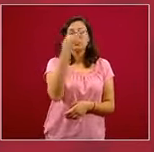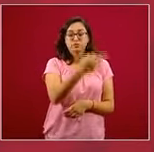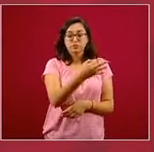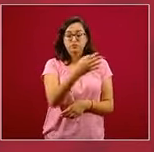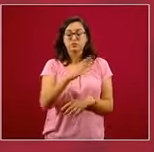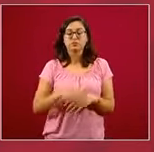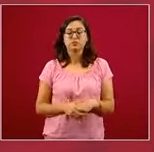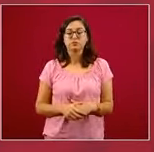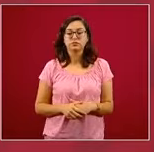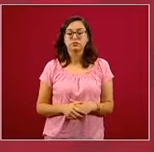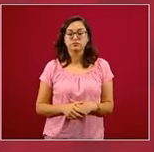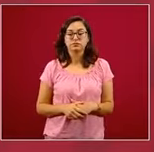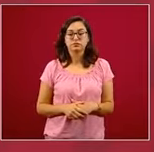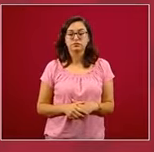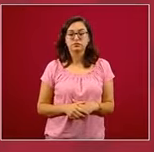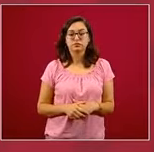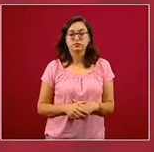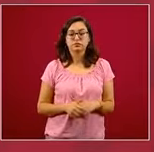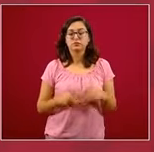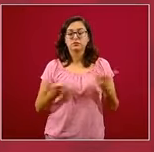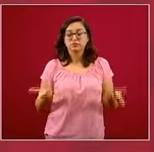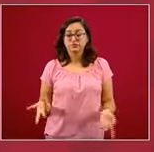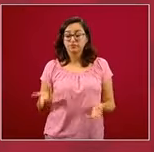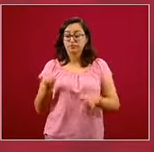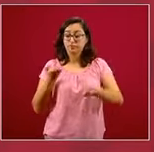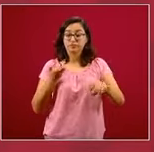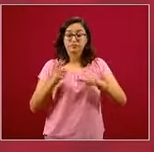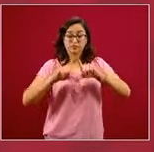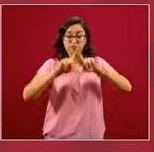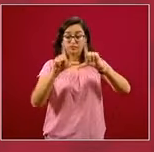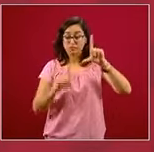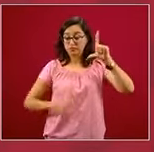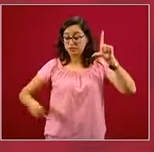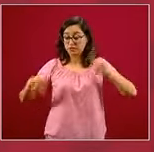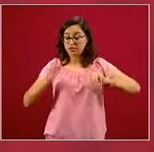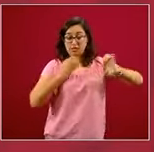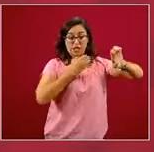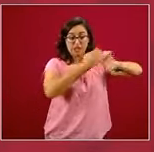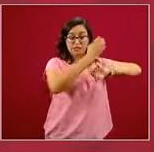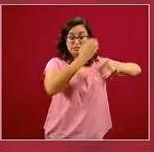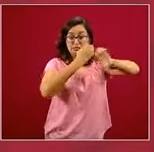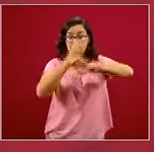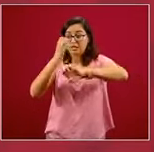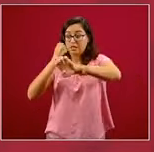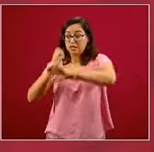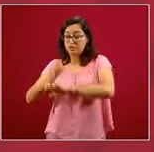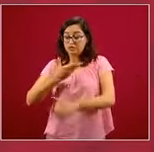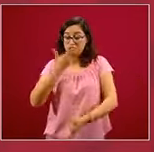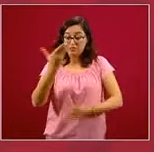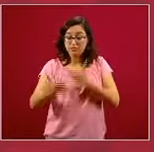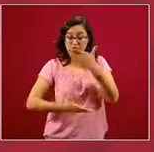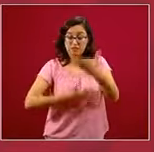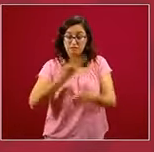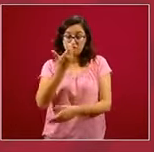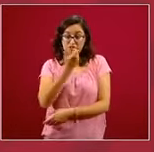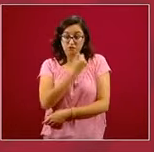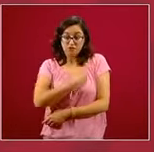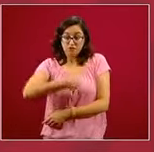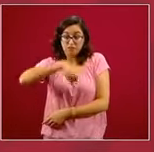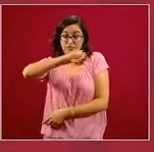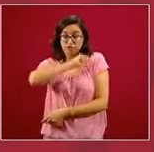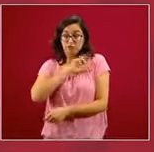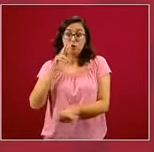claro, los servicios estatales de todas las entidades federativas dependen del gobierno de la entidad